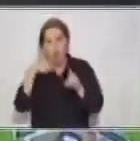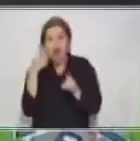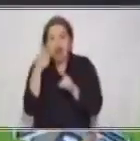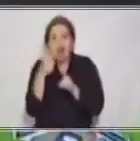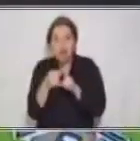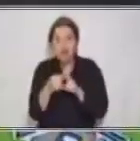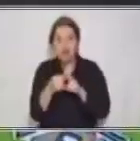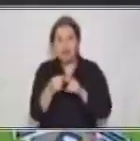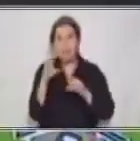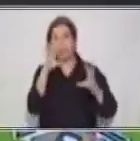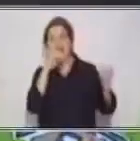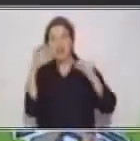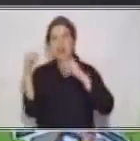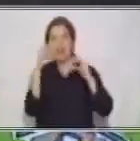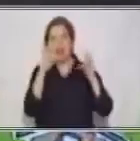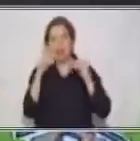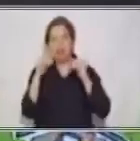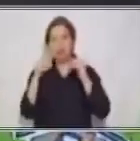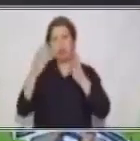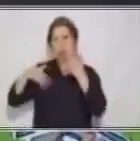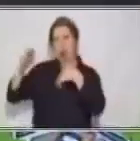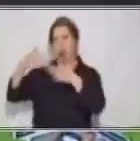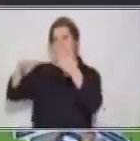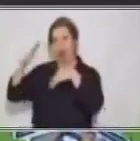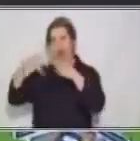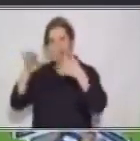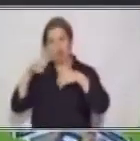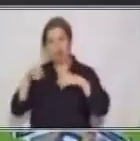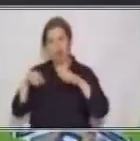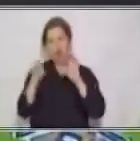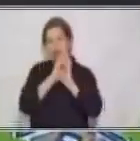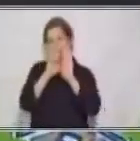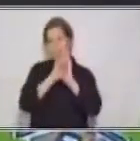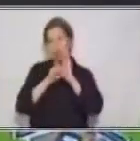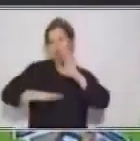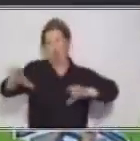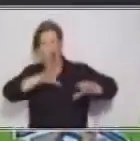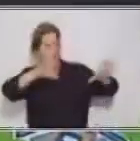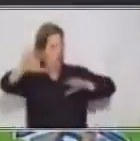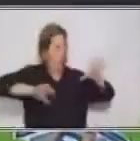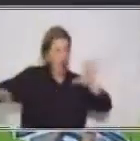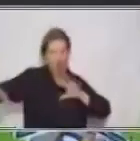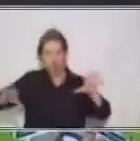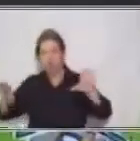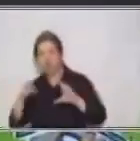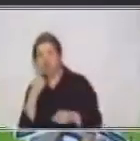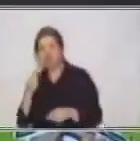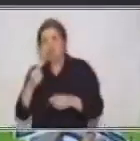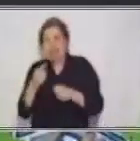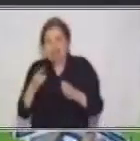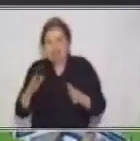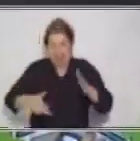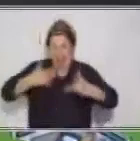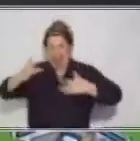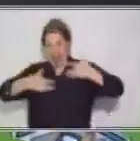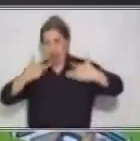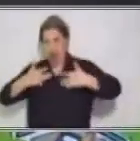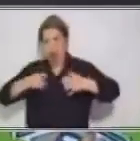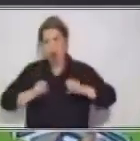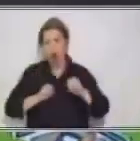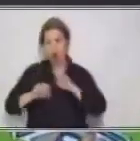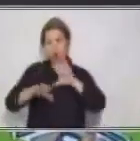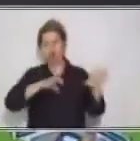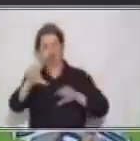platicamos, hagamos de caso que hay un temblor y le dicen, sintió el temblor,